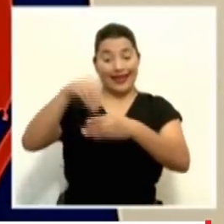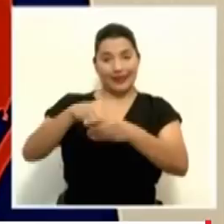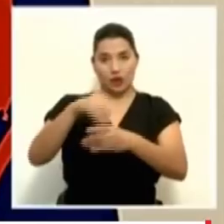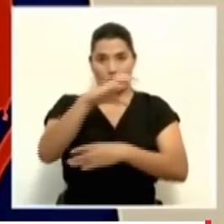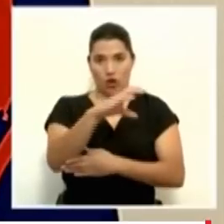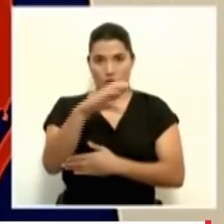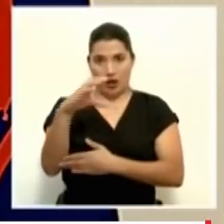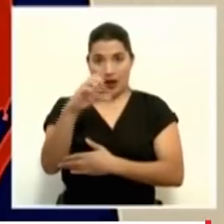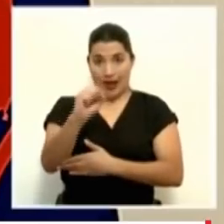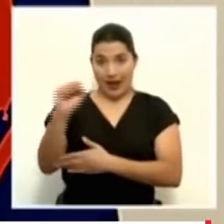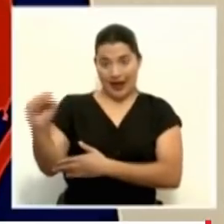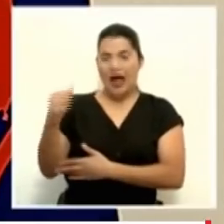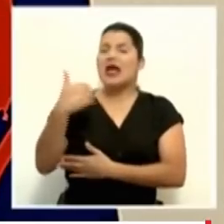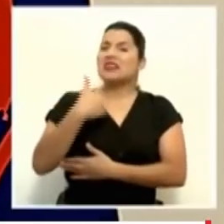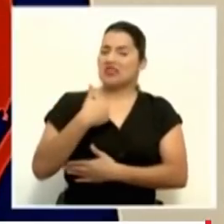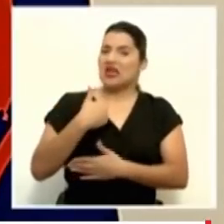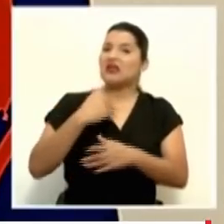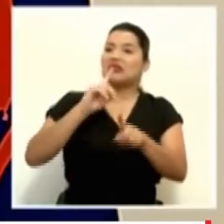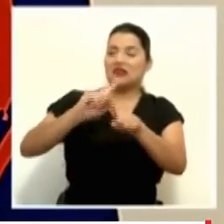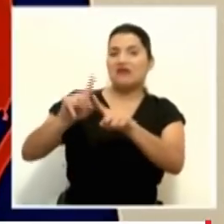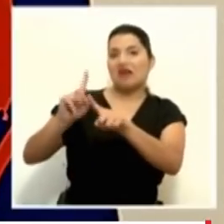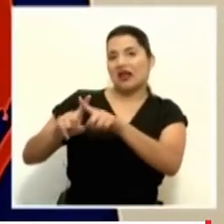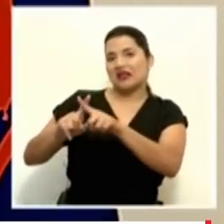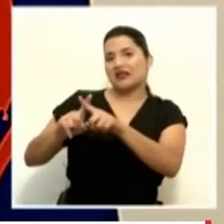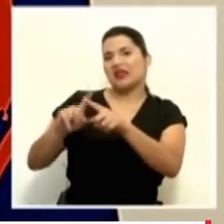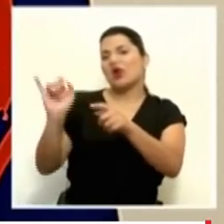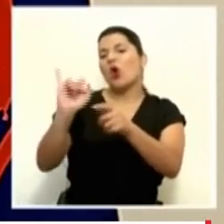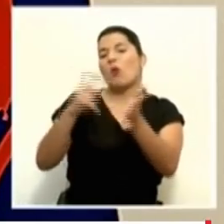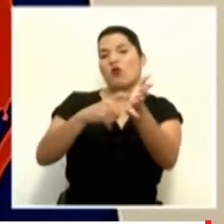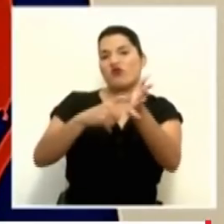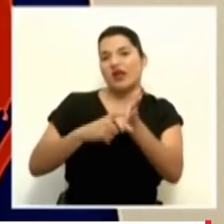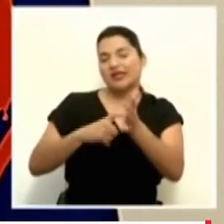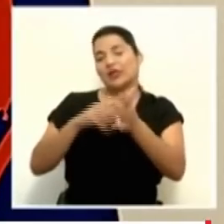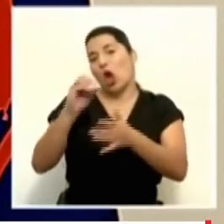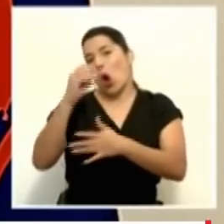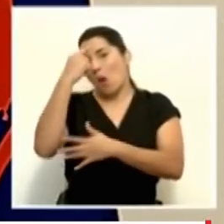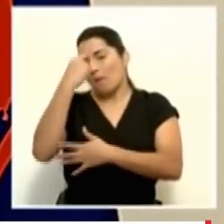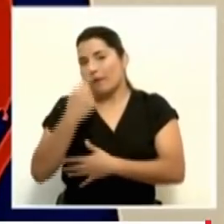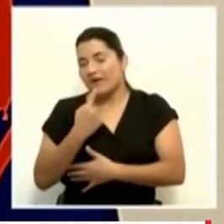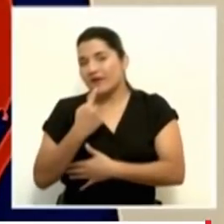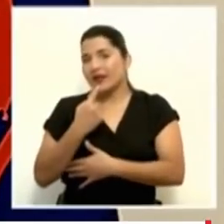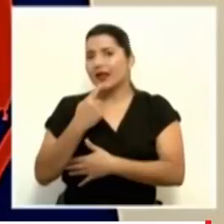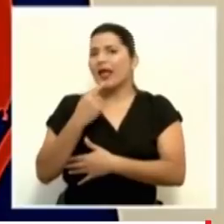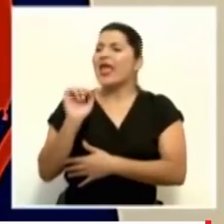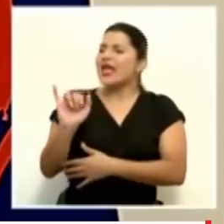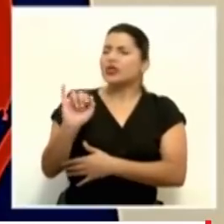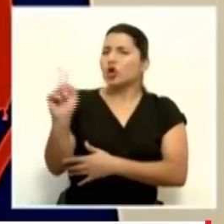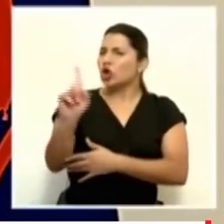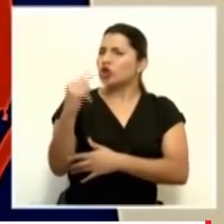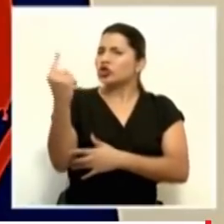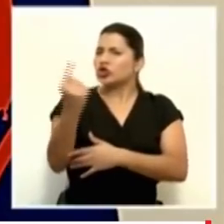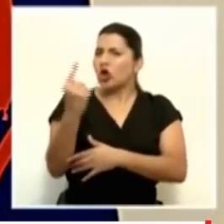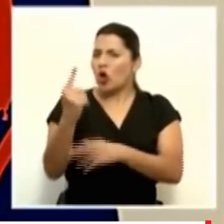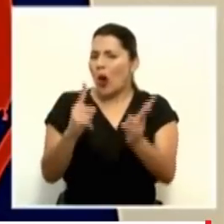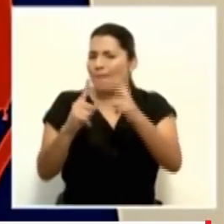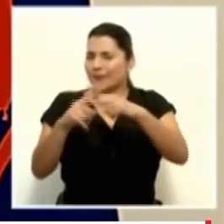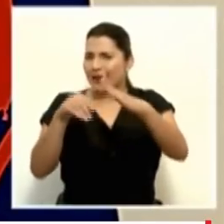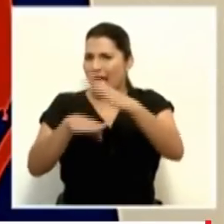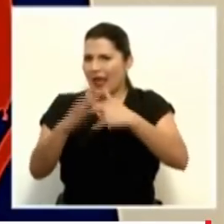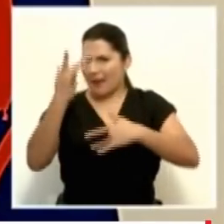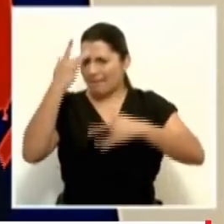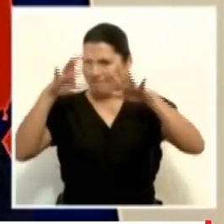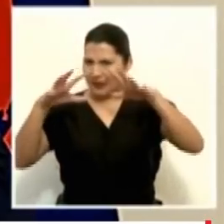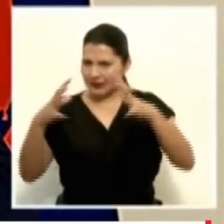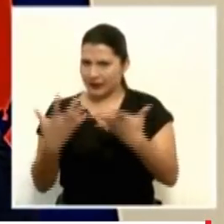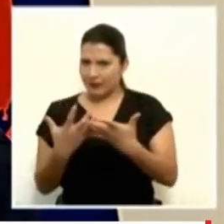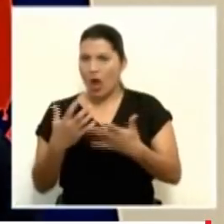existen para diferentes situaciones, por eso el Comité no se activa solamente en una pandemia, pero en este